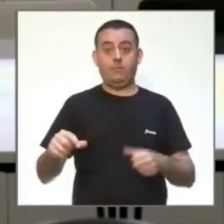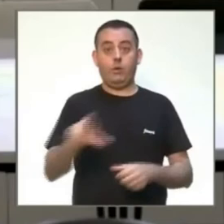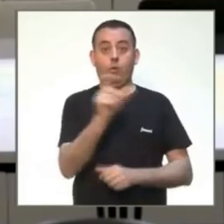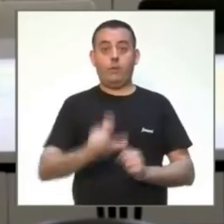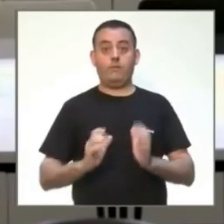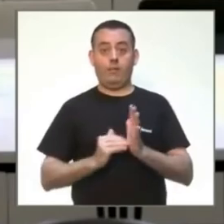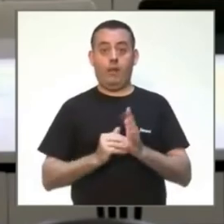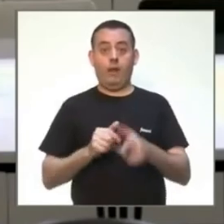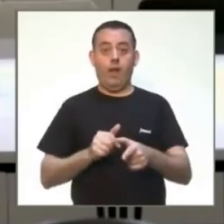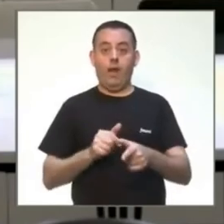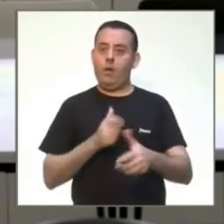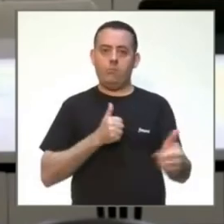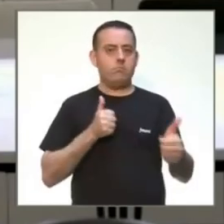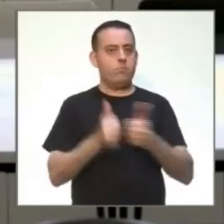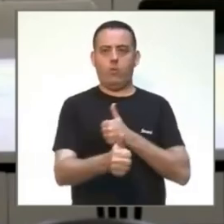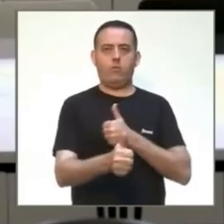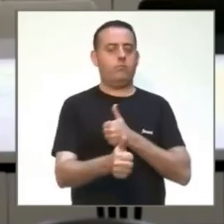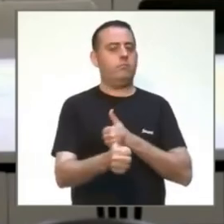es algo pionero.